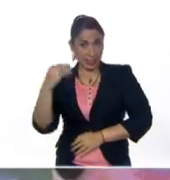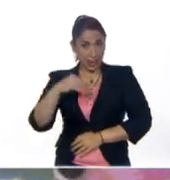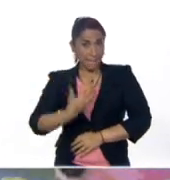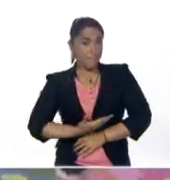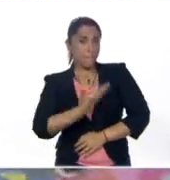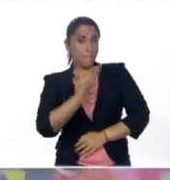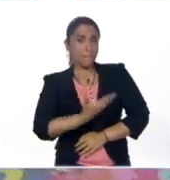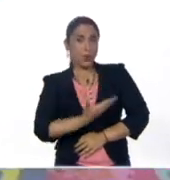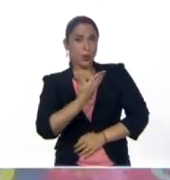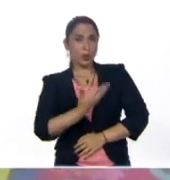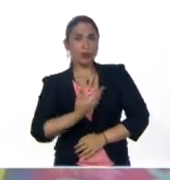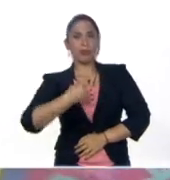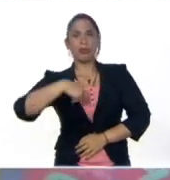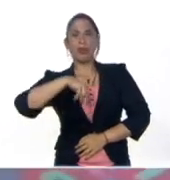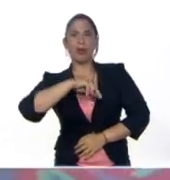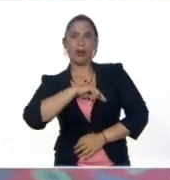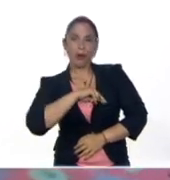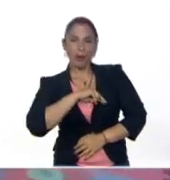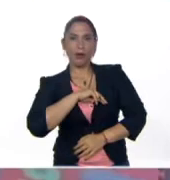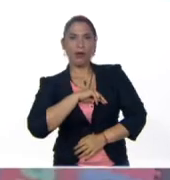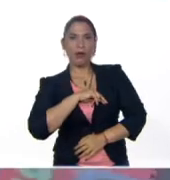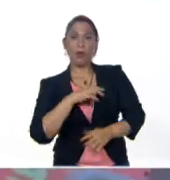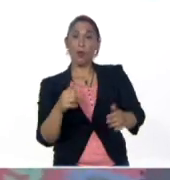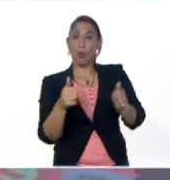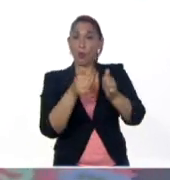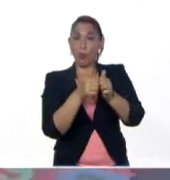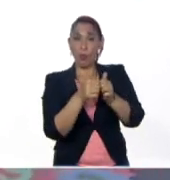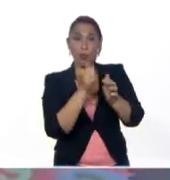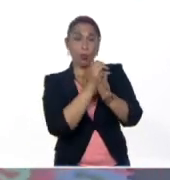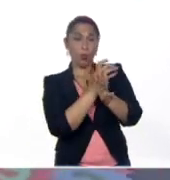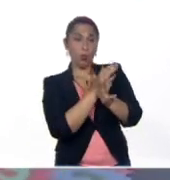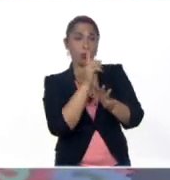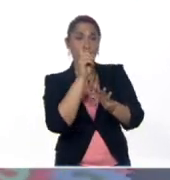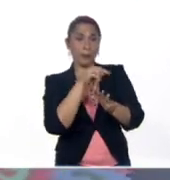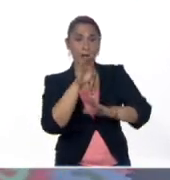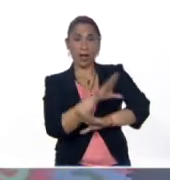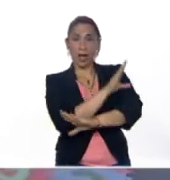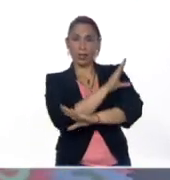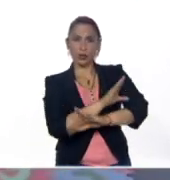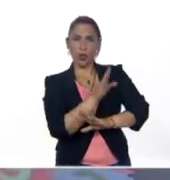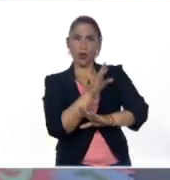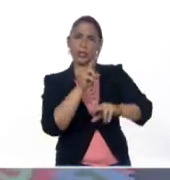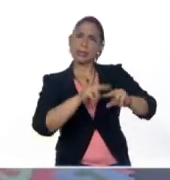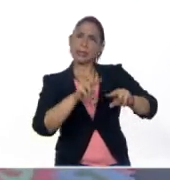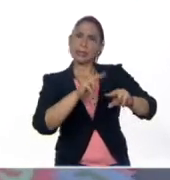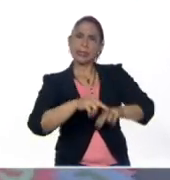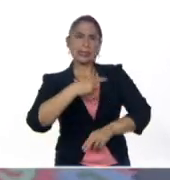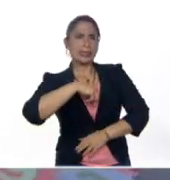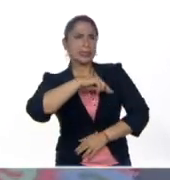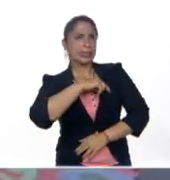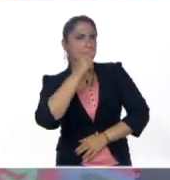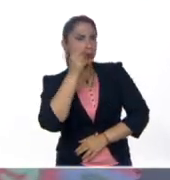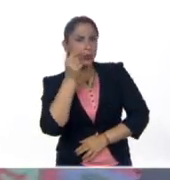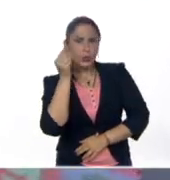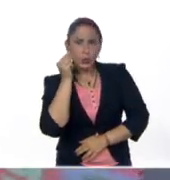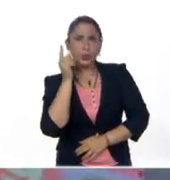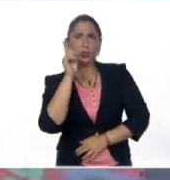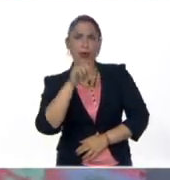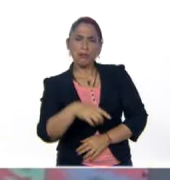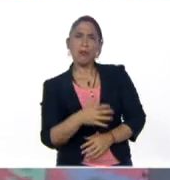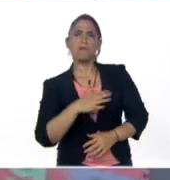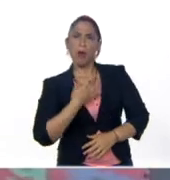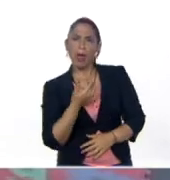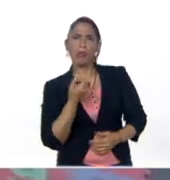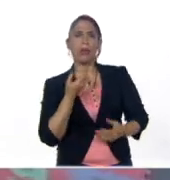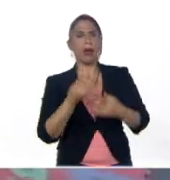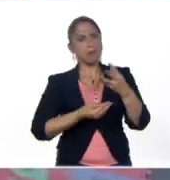importante que nosotros, con las rondas y las canciones infantiles, nuestros niños y niñas imiten movimiento,